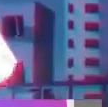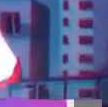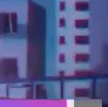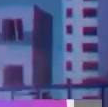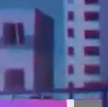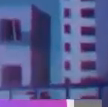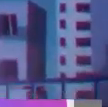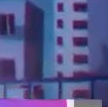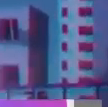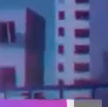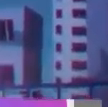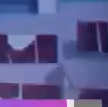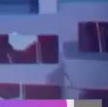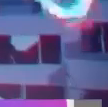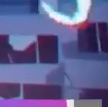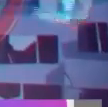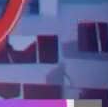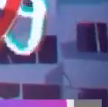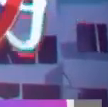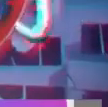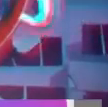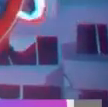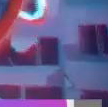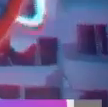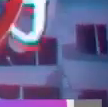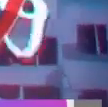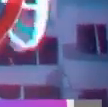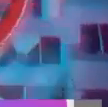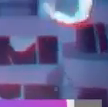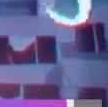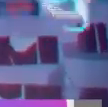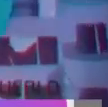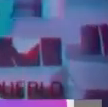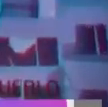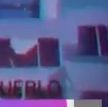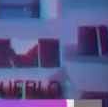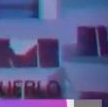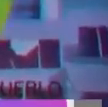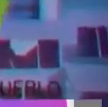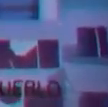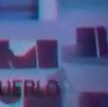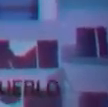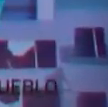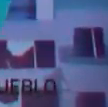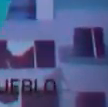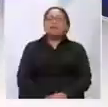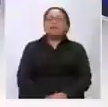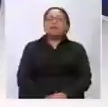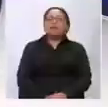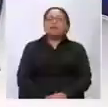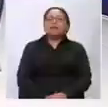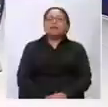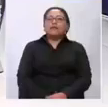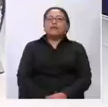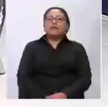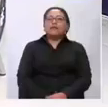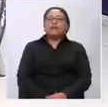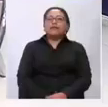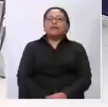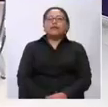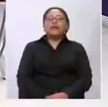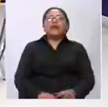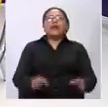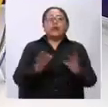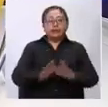-G, dile al B-U-L-L-Y-N-G. Y si no haces algo, también eres parte. Qué